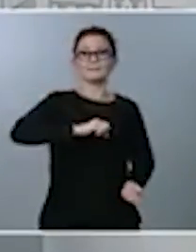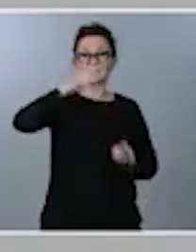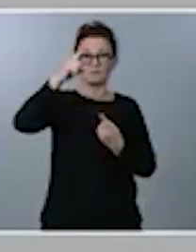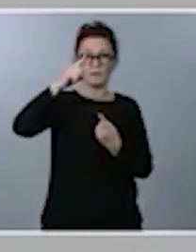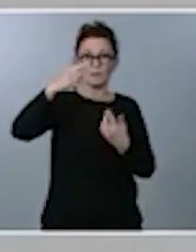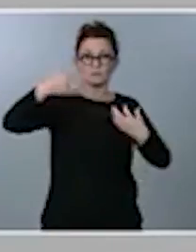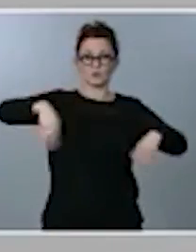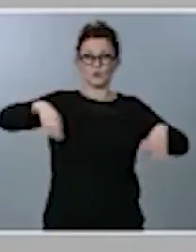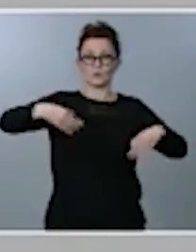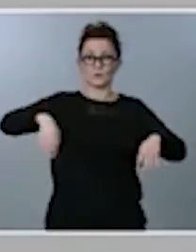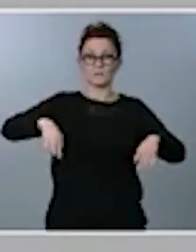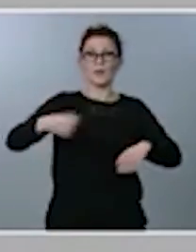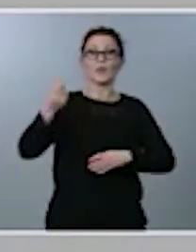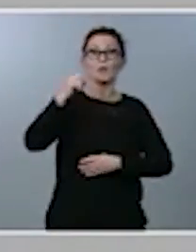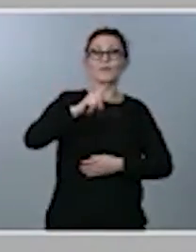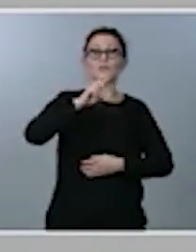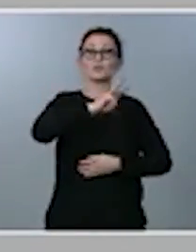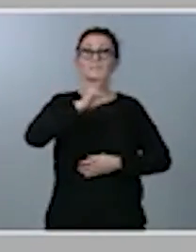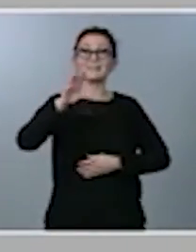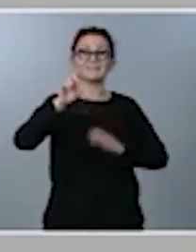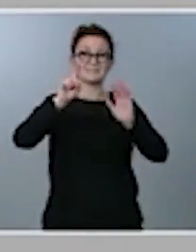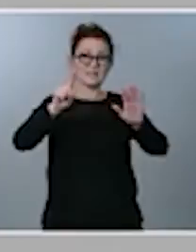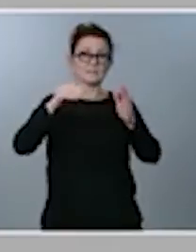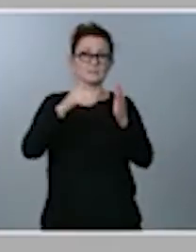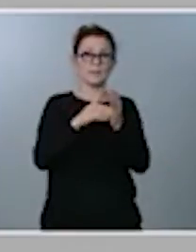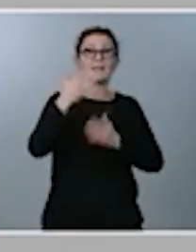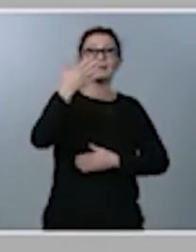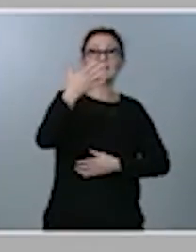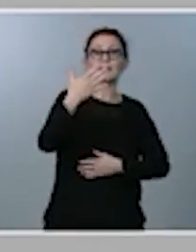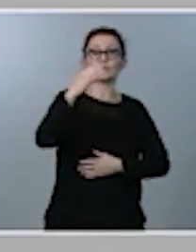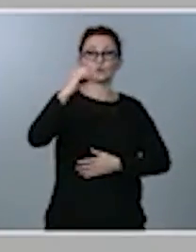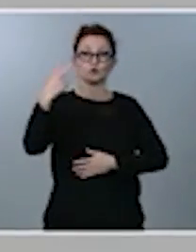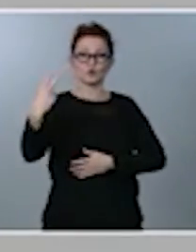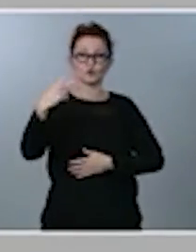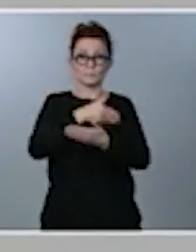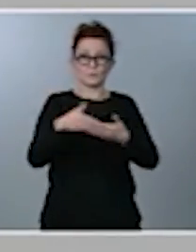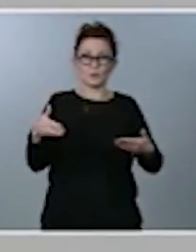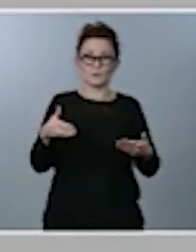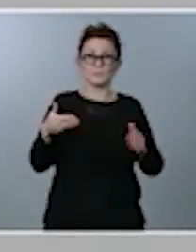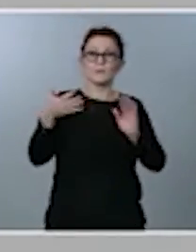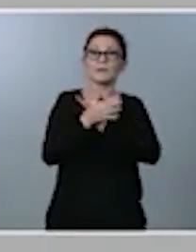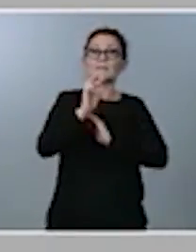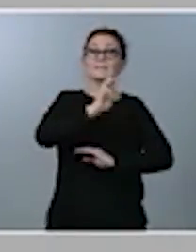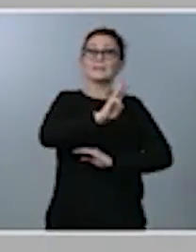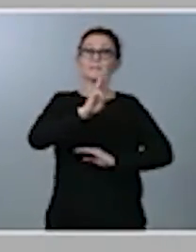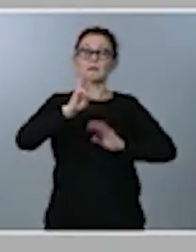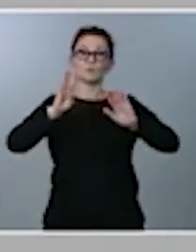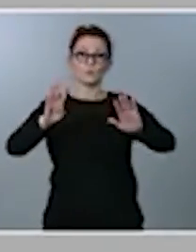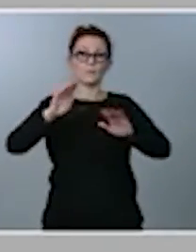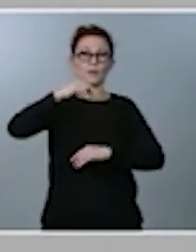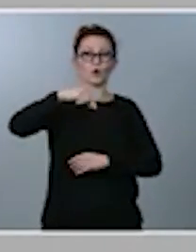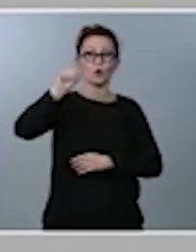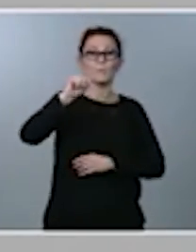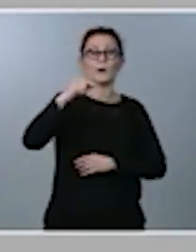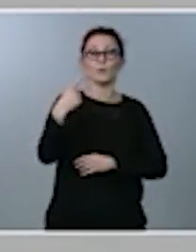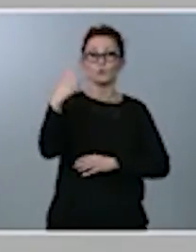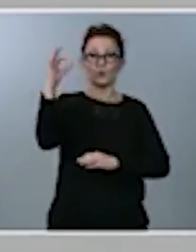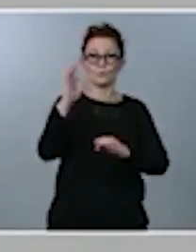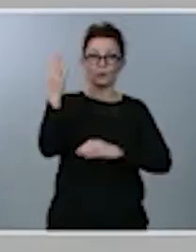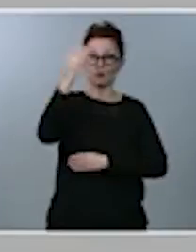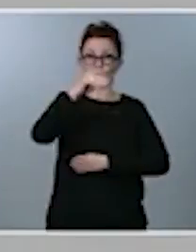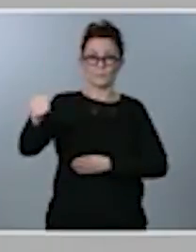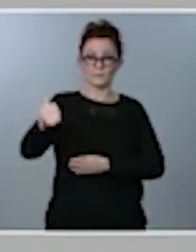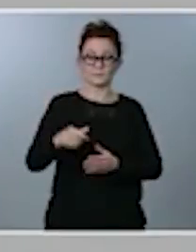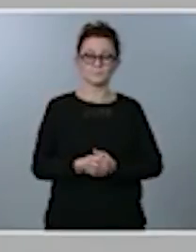alcanza los 136.502 millones, lo que implica un 39,1 por ciento más. Una